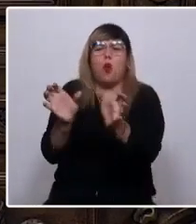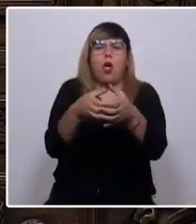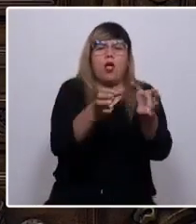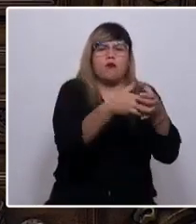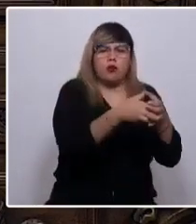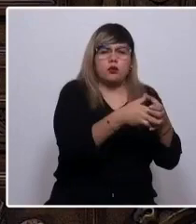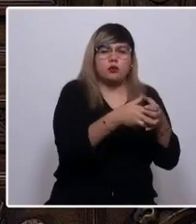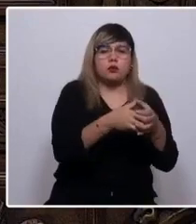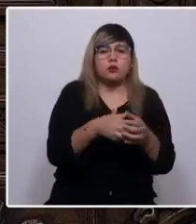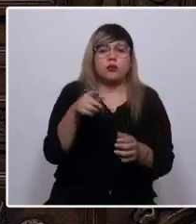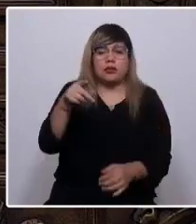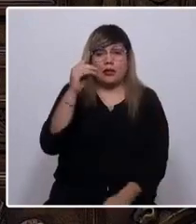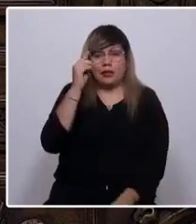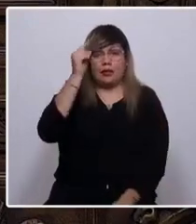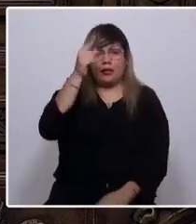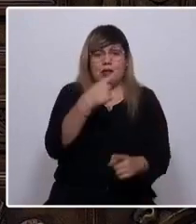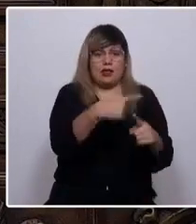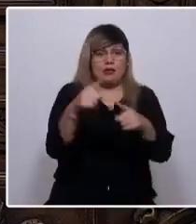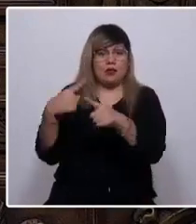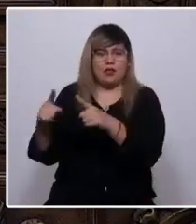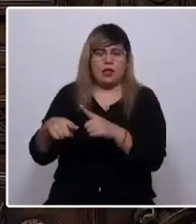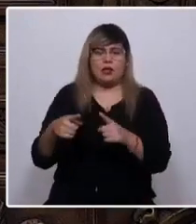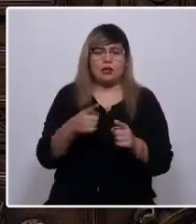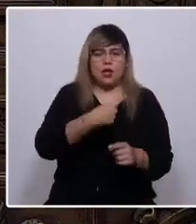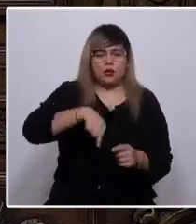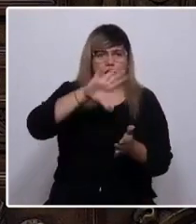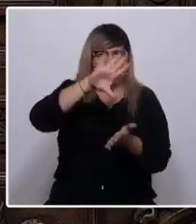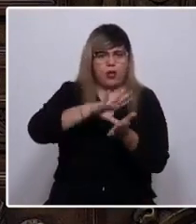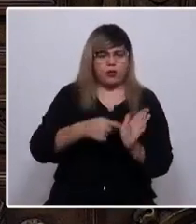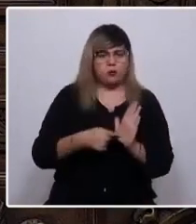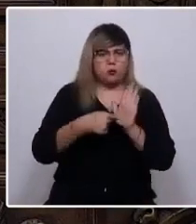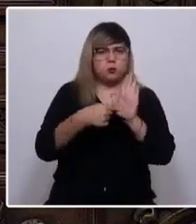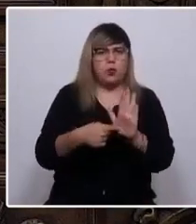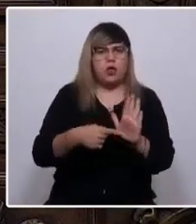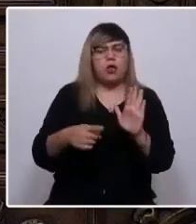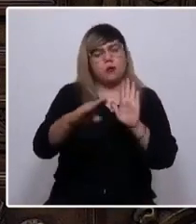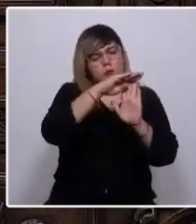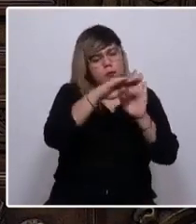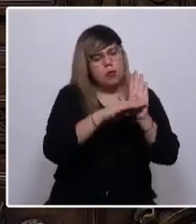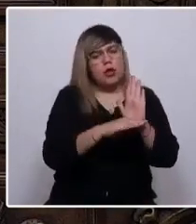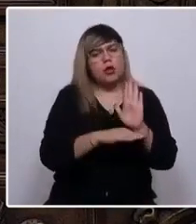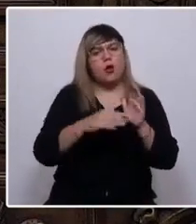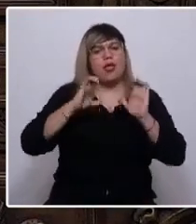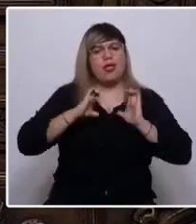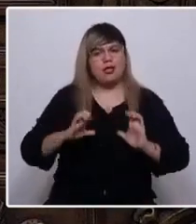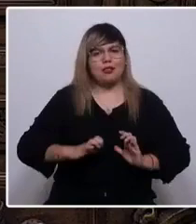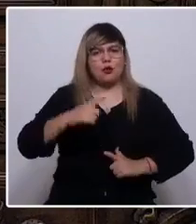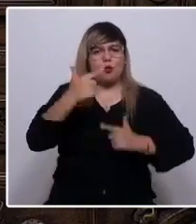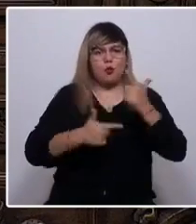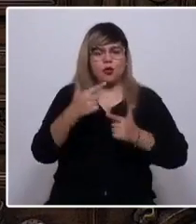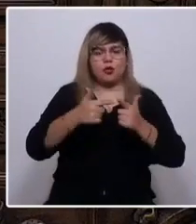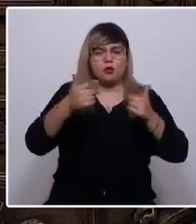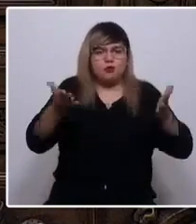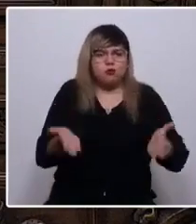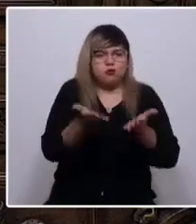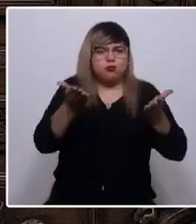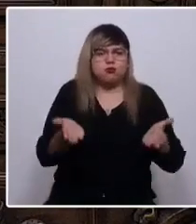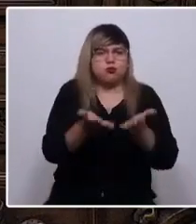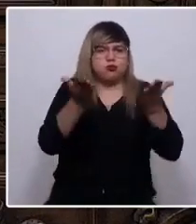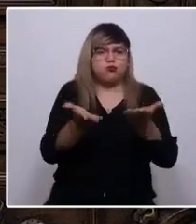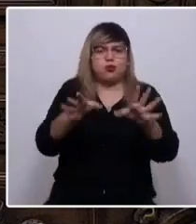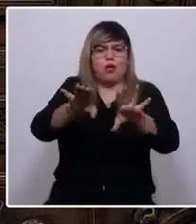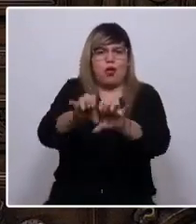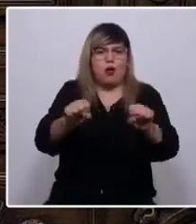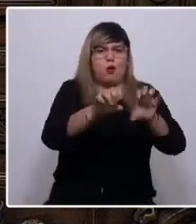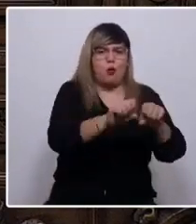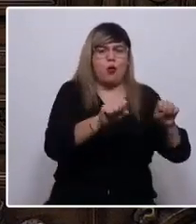Esa idea de la diversidad que nos define como país debe ser el marco político y ético que nos impulsa a encontrar acuerdos en la